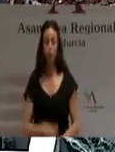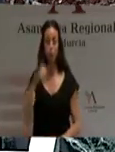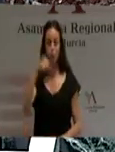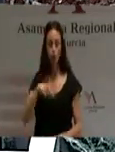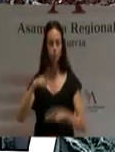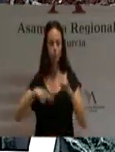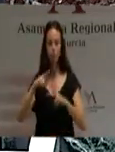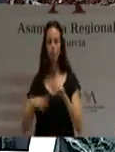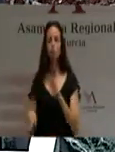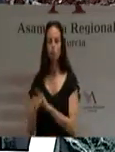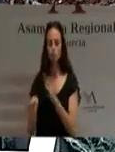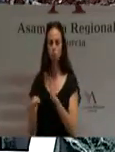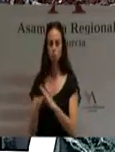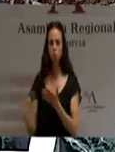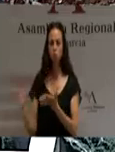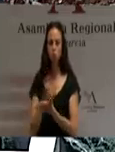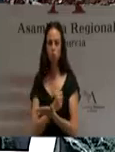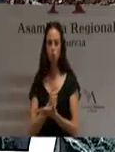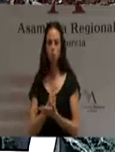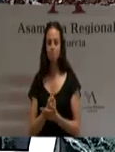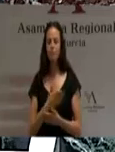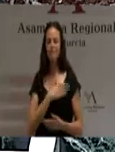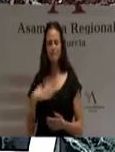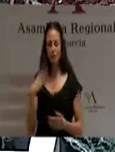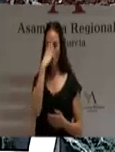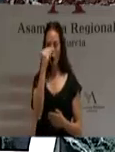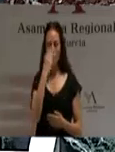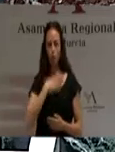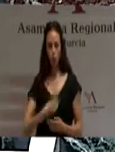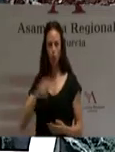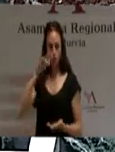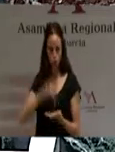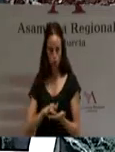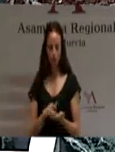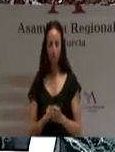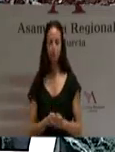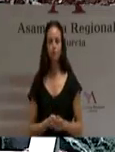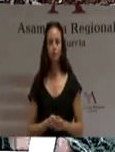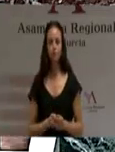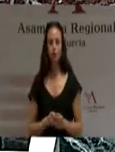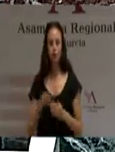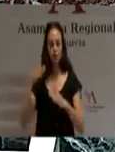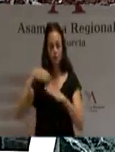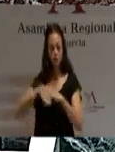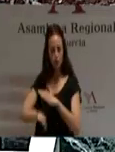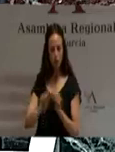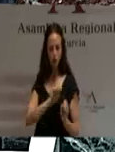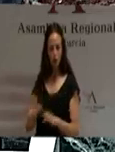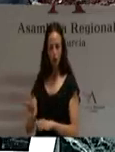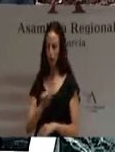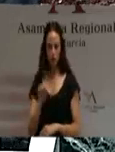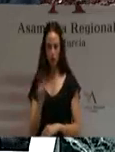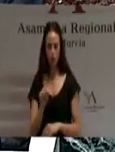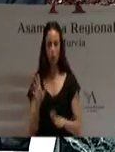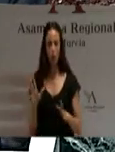continúan. Todos apostamos por que el AVE llegue a Murcia. No renunciaremos al soterramiento, pero este no puede condicionar la